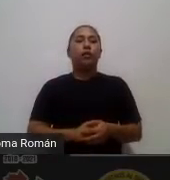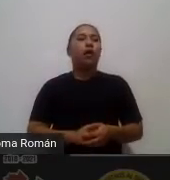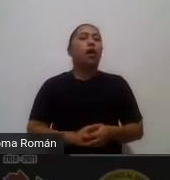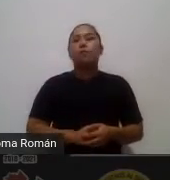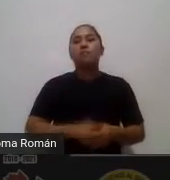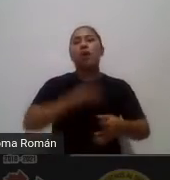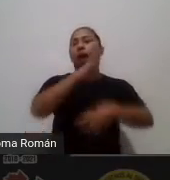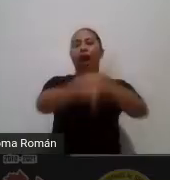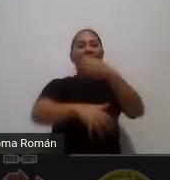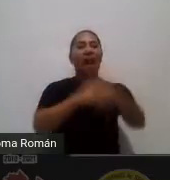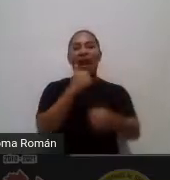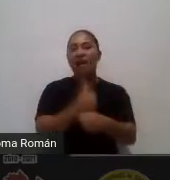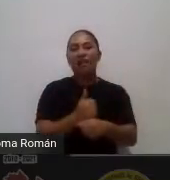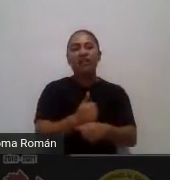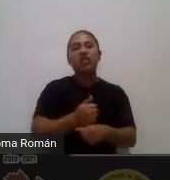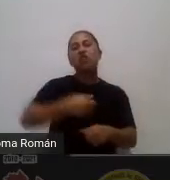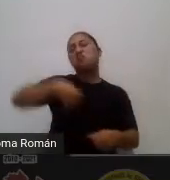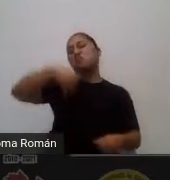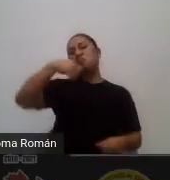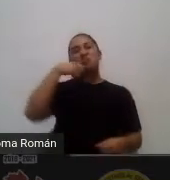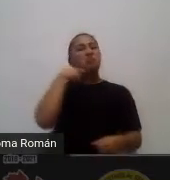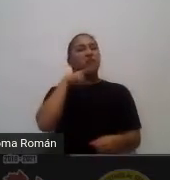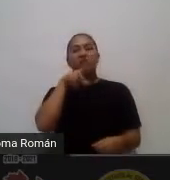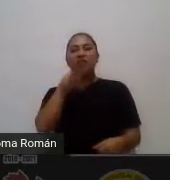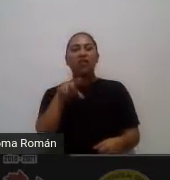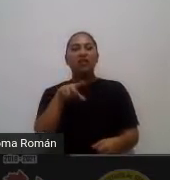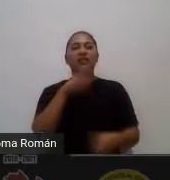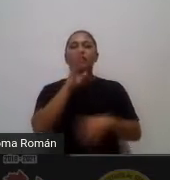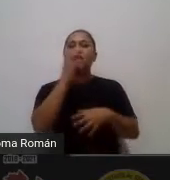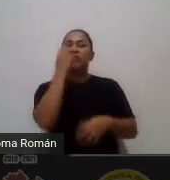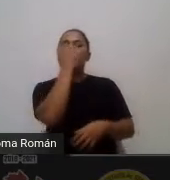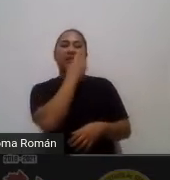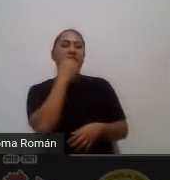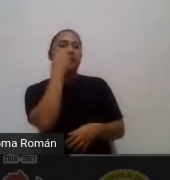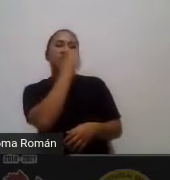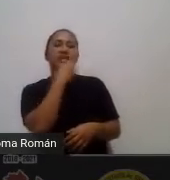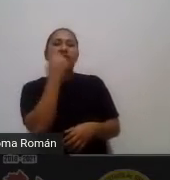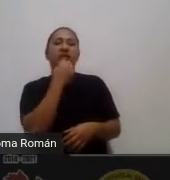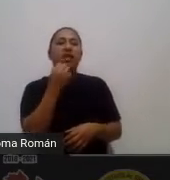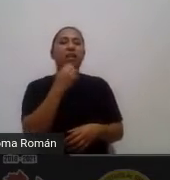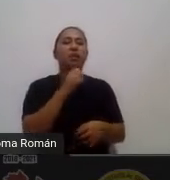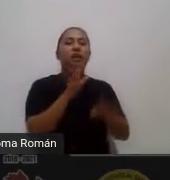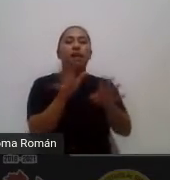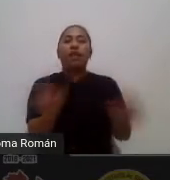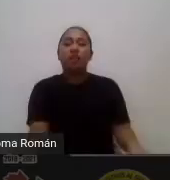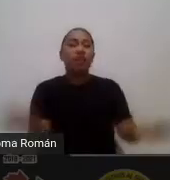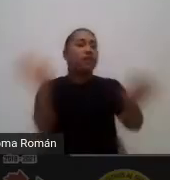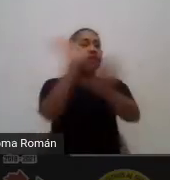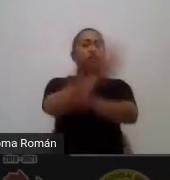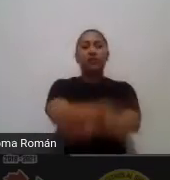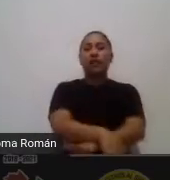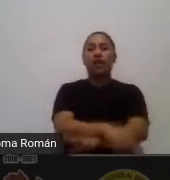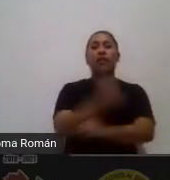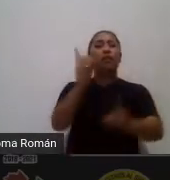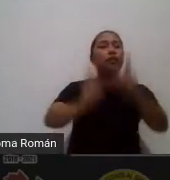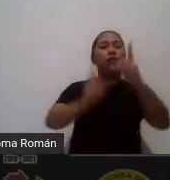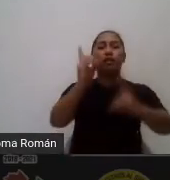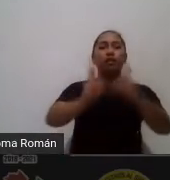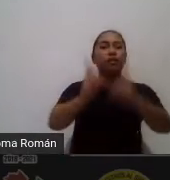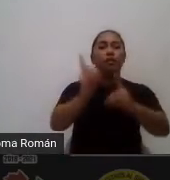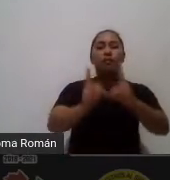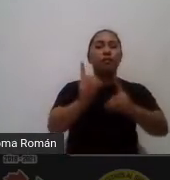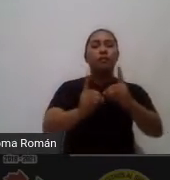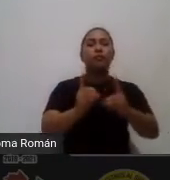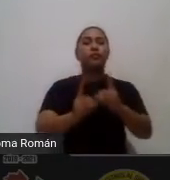ni por el grado escolar las diferencias en sus ritmos de aprendizaje tampoco son un problema que ustedes digan